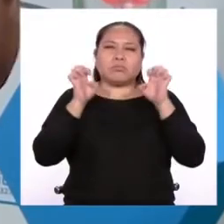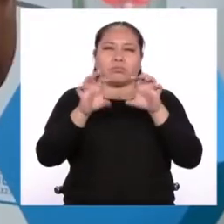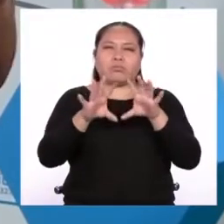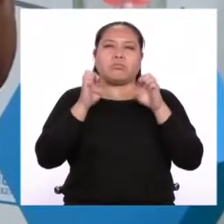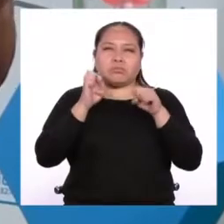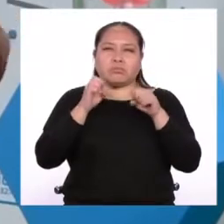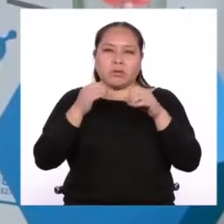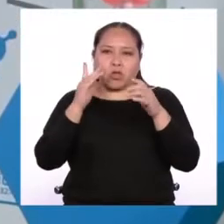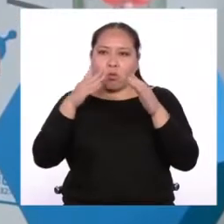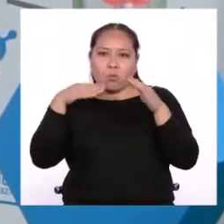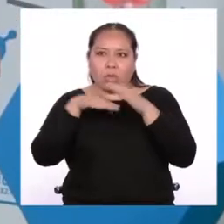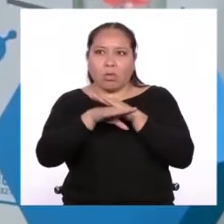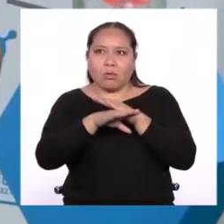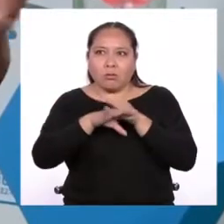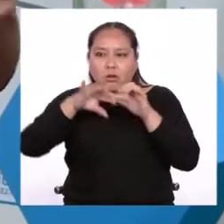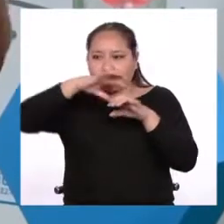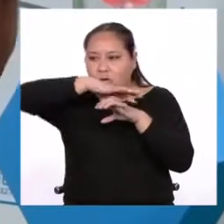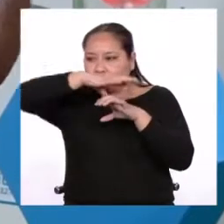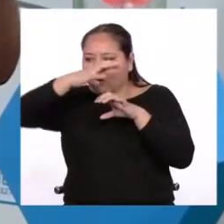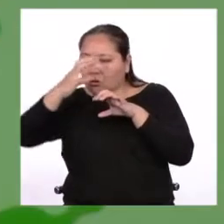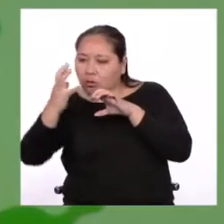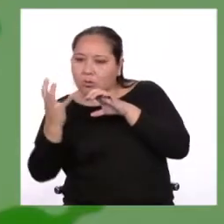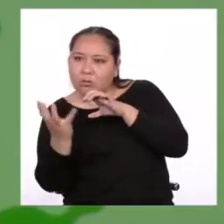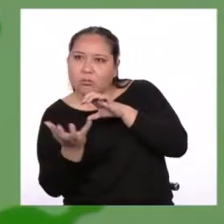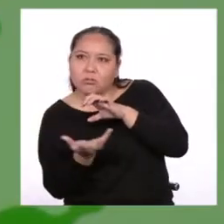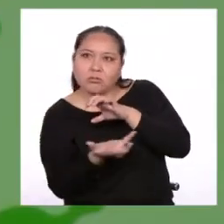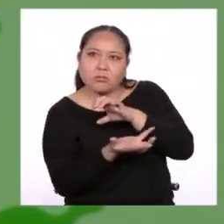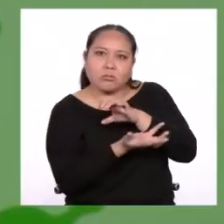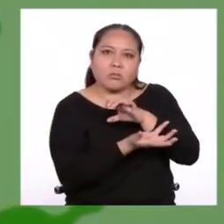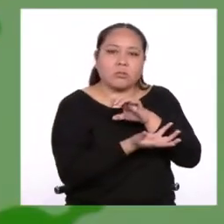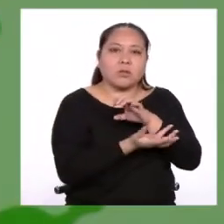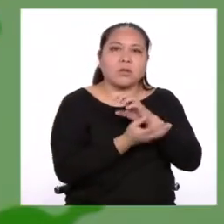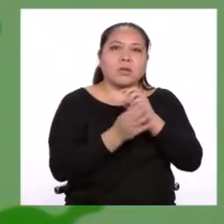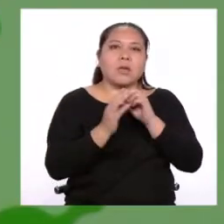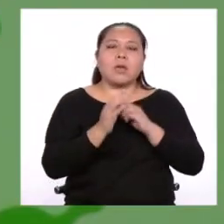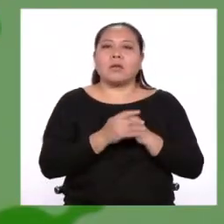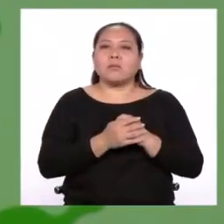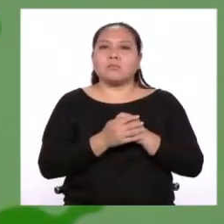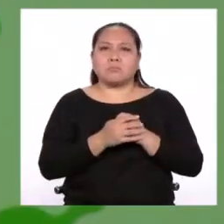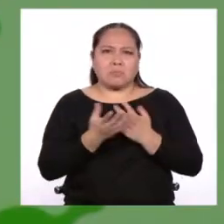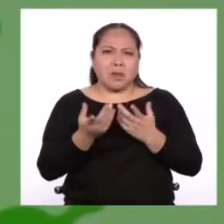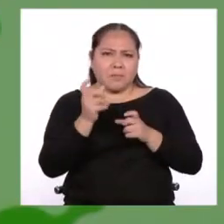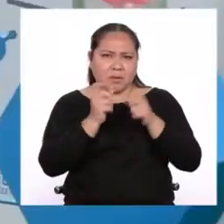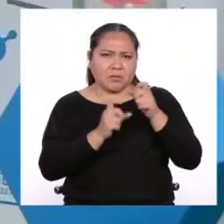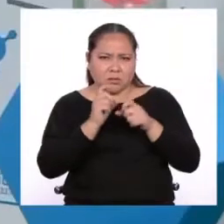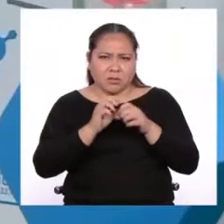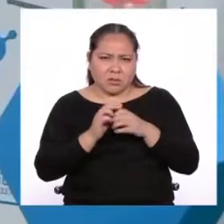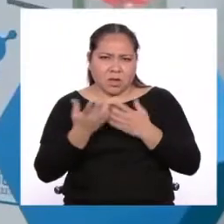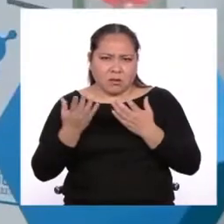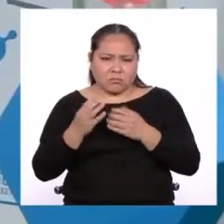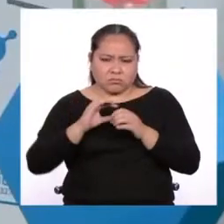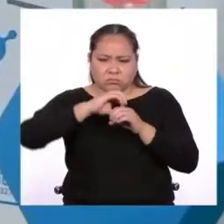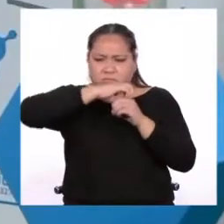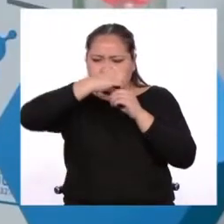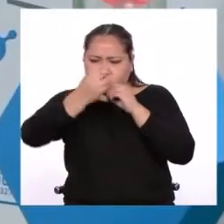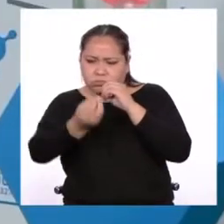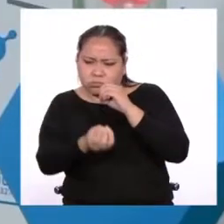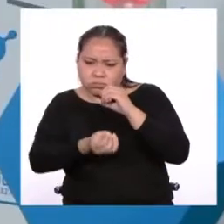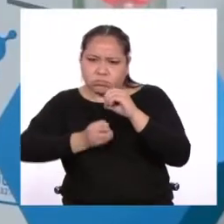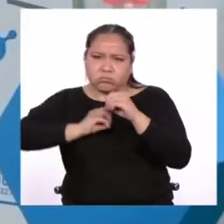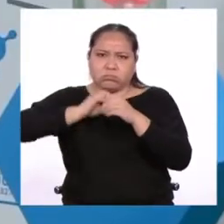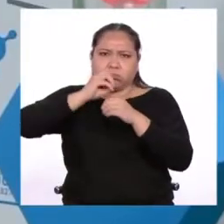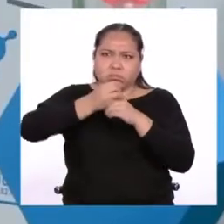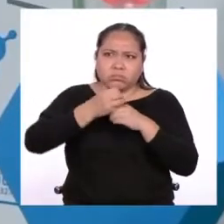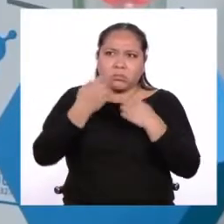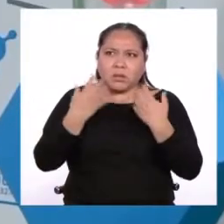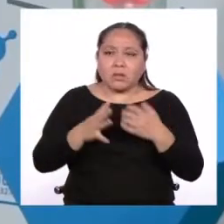toda la Tierra y oculta el borde. Pero hay gente que ha viajado alrededor del mundo. ¿Por qué pensarían que es plana si han logrado